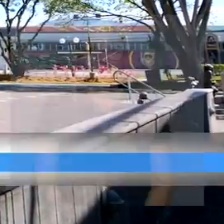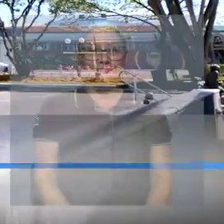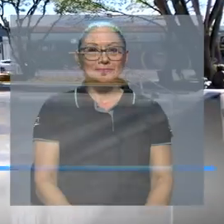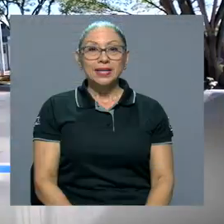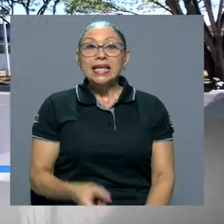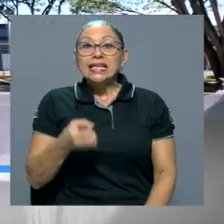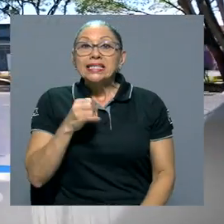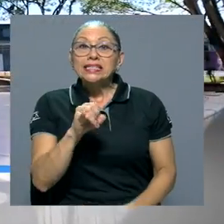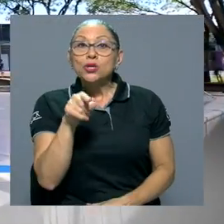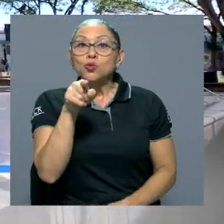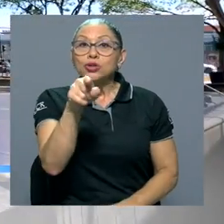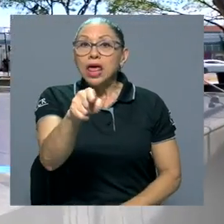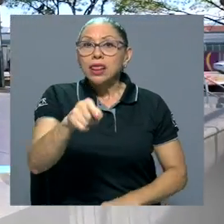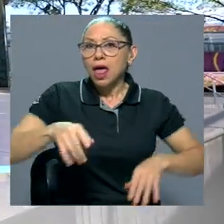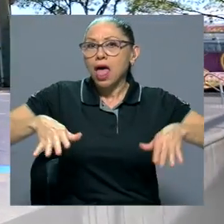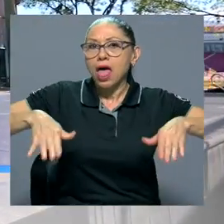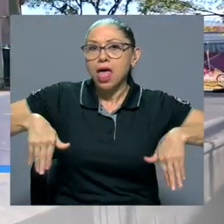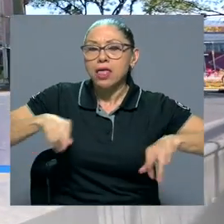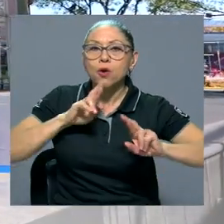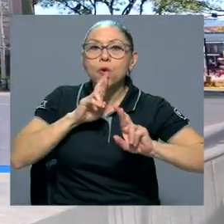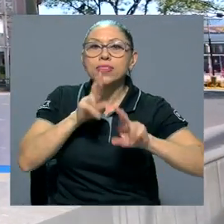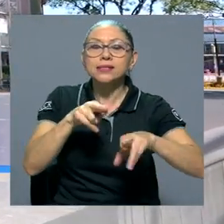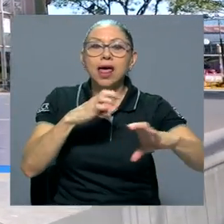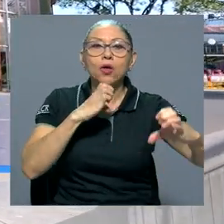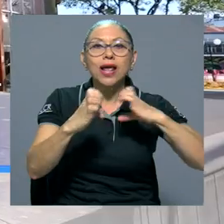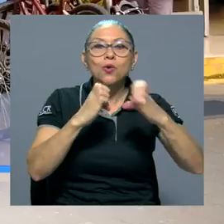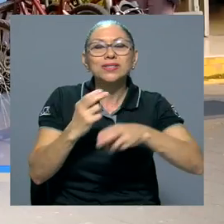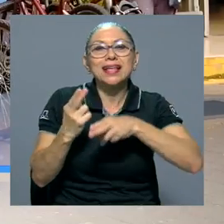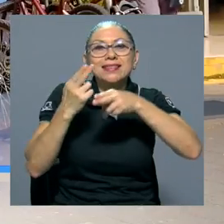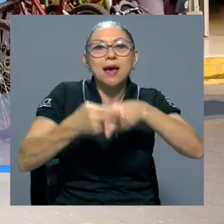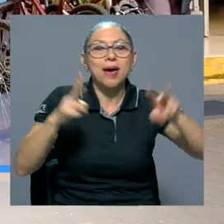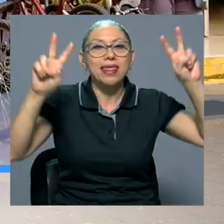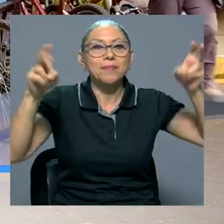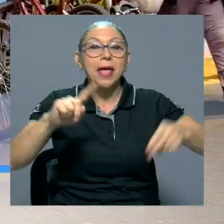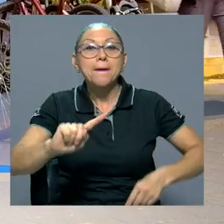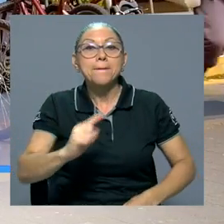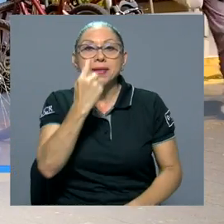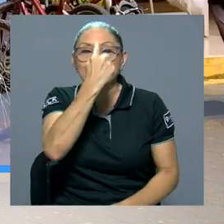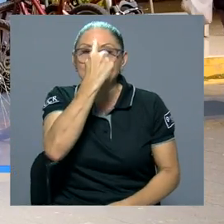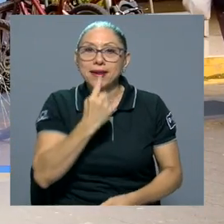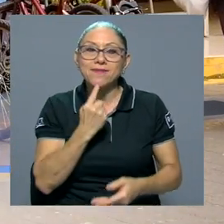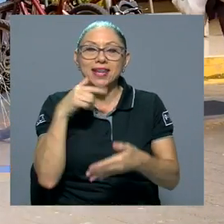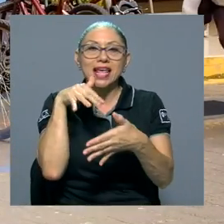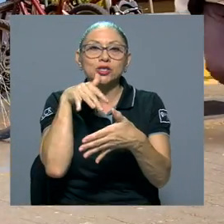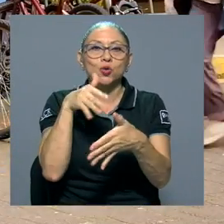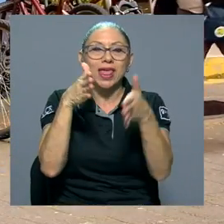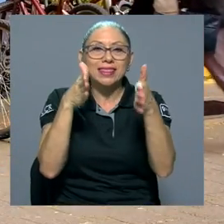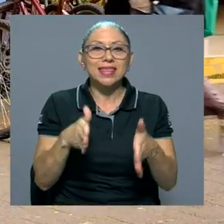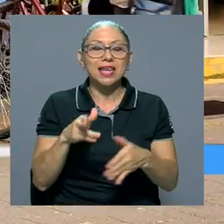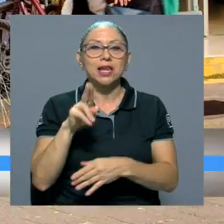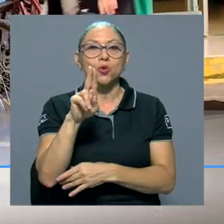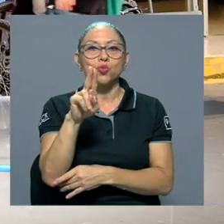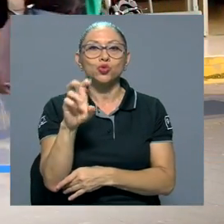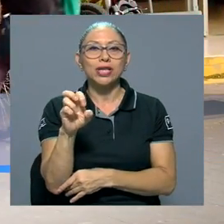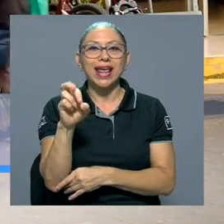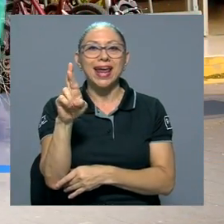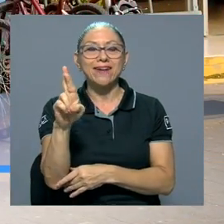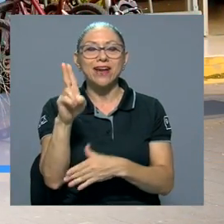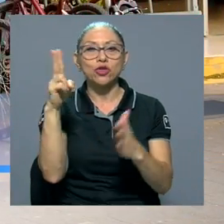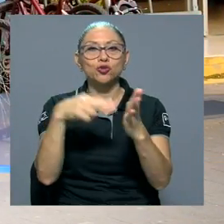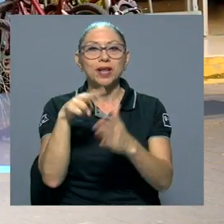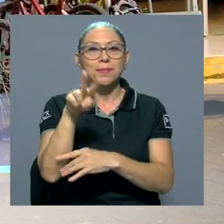Si usted aún no ha contestado la encuesta llamada Primer Perfil Estudiantil UCR 2022,